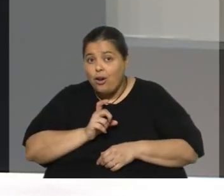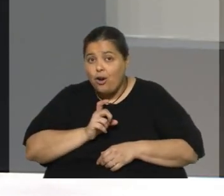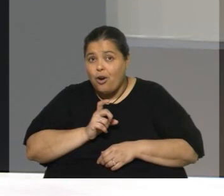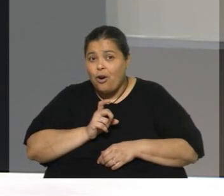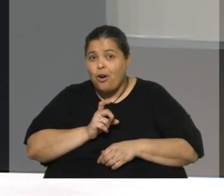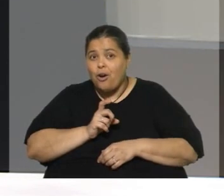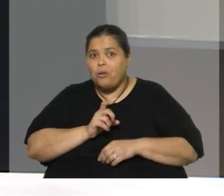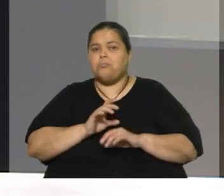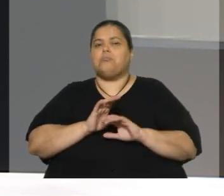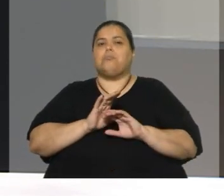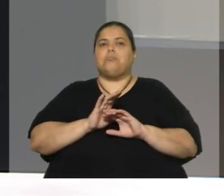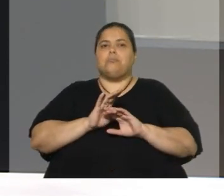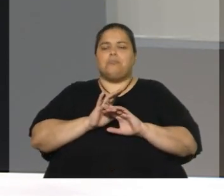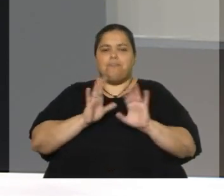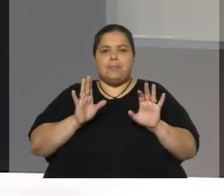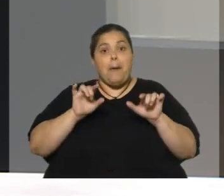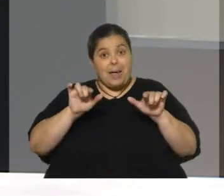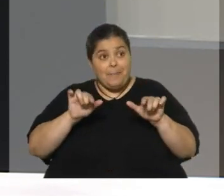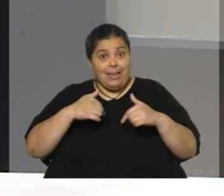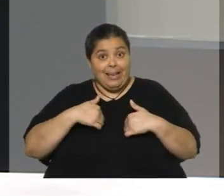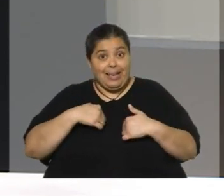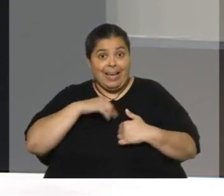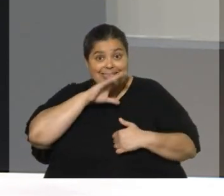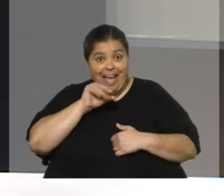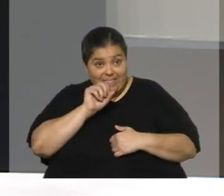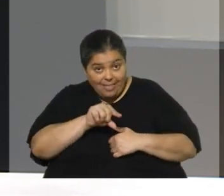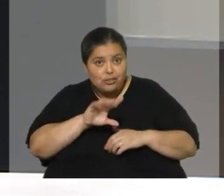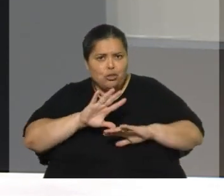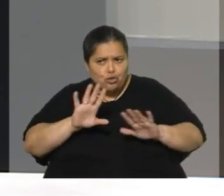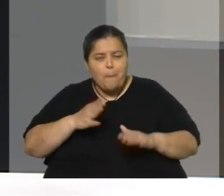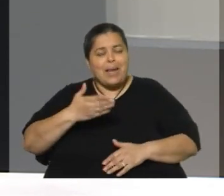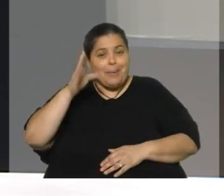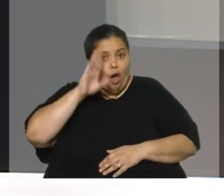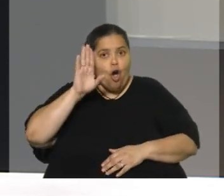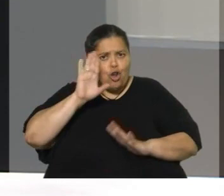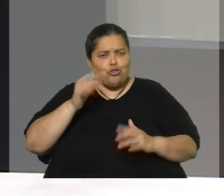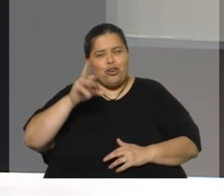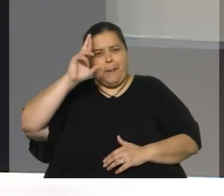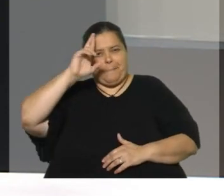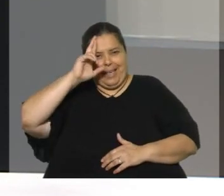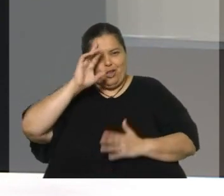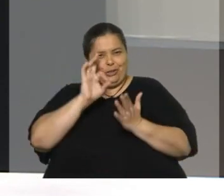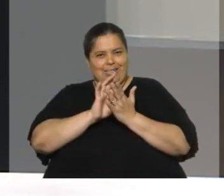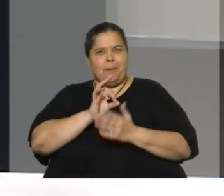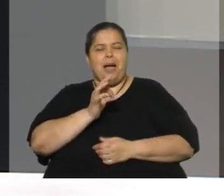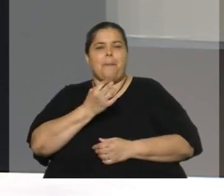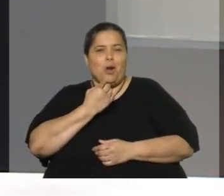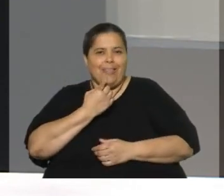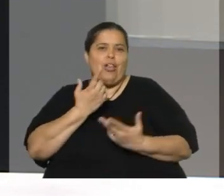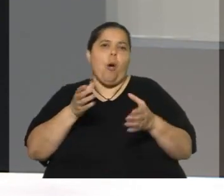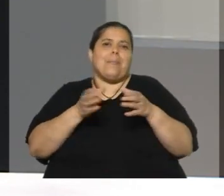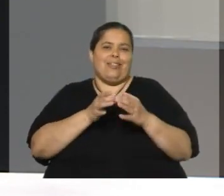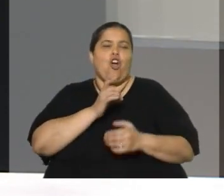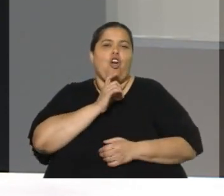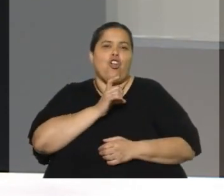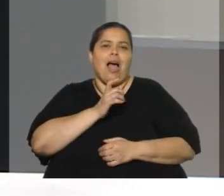Que se hable de eso, para mí es un honor, porque respeto enormemente al sistema político uruguayo en general. Ni que hablar del Partido Colorado, un partido que